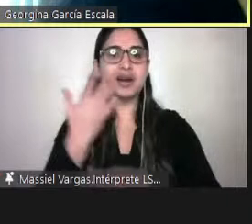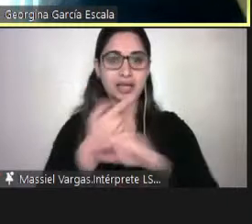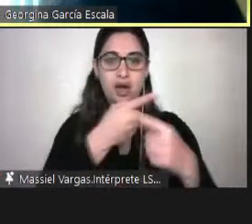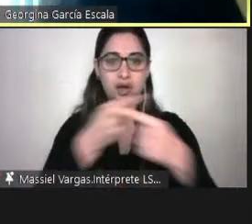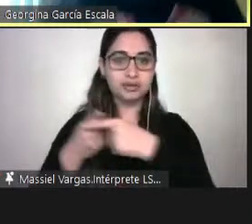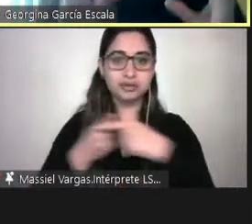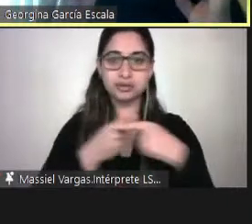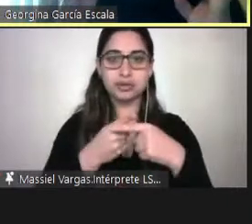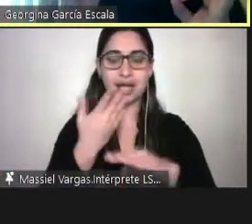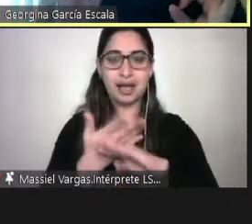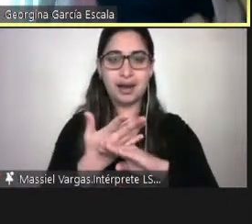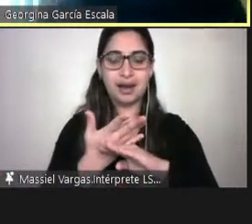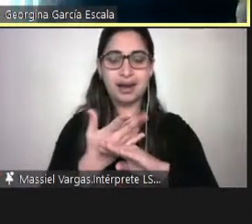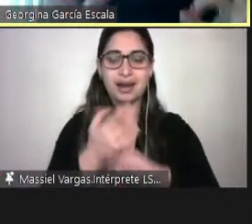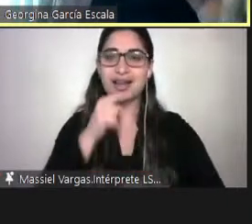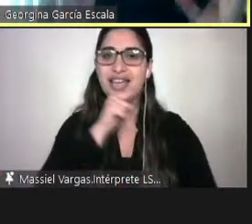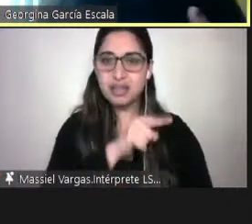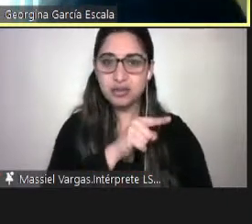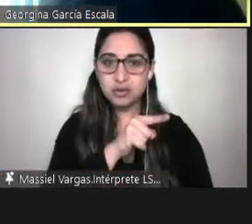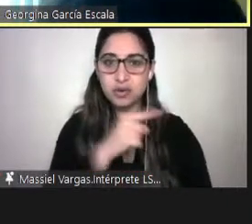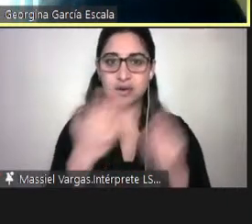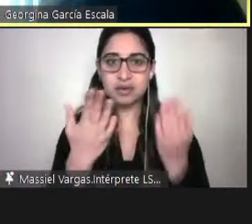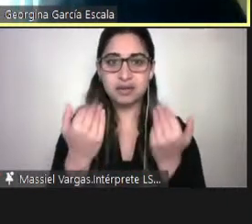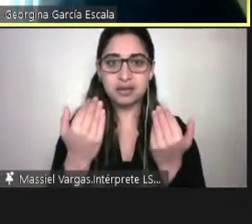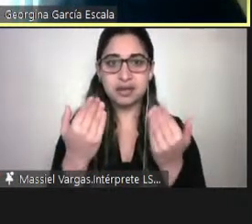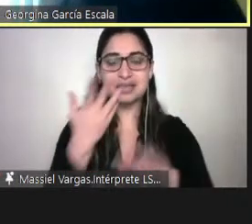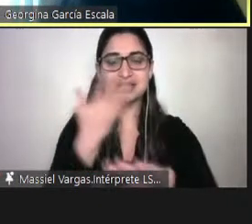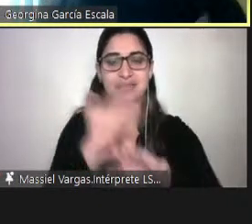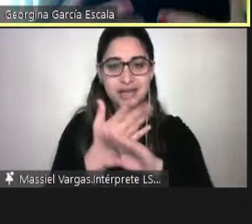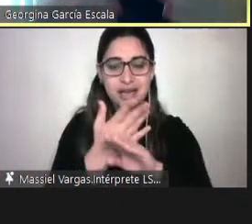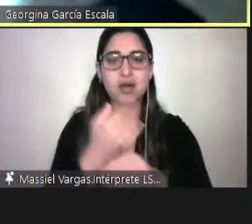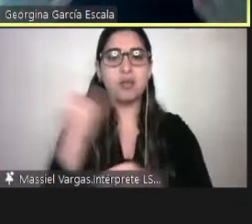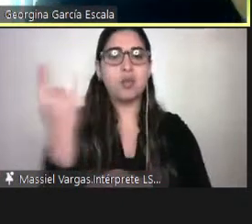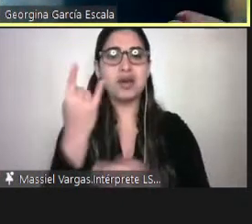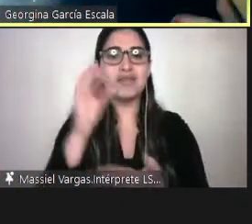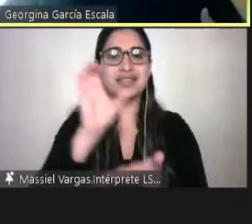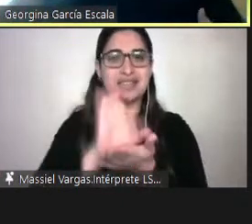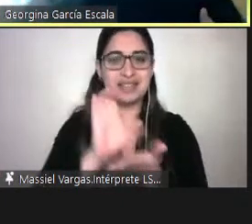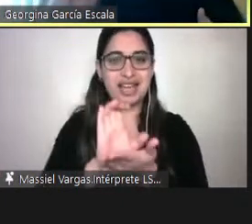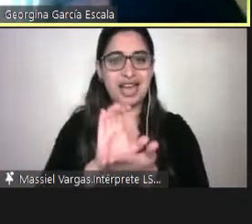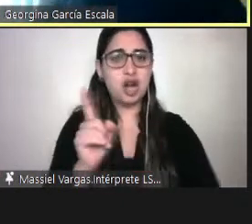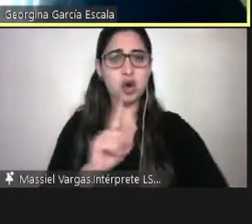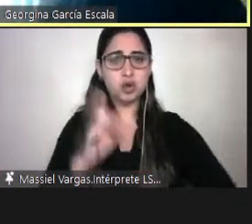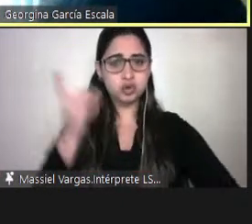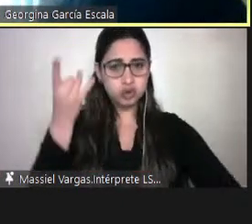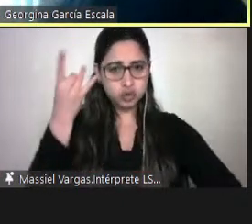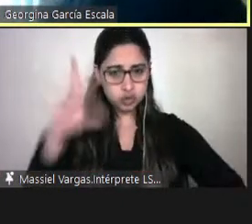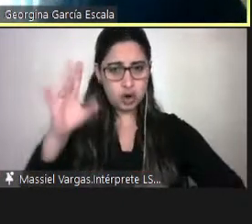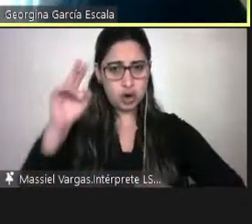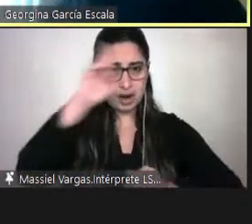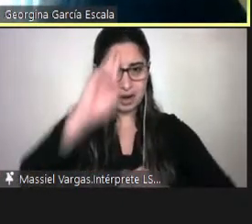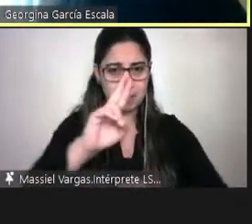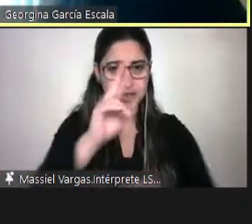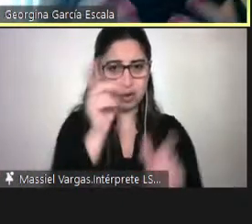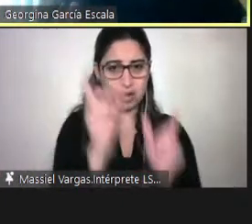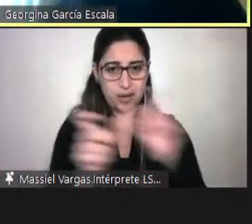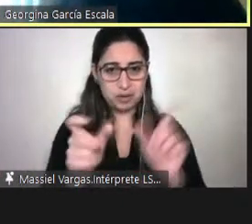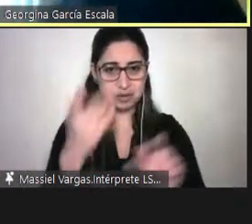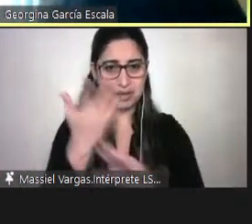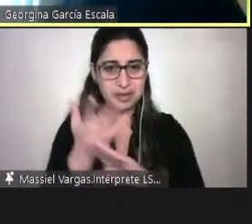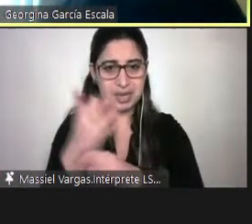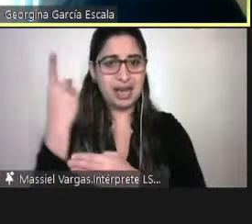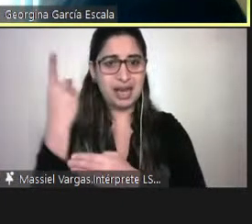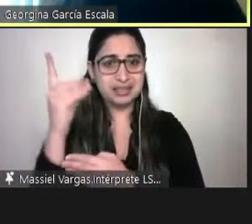social. Es decir, esto es crítico para las universidades del Estado. No solo el respeto de las personas con discapacidad y